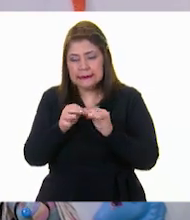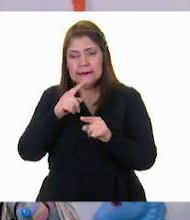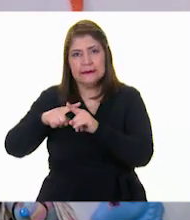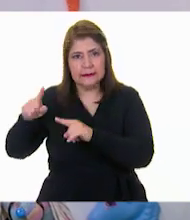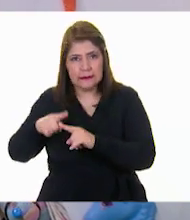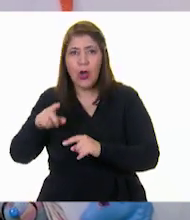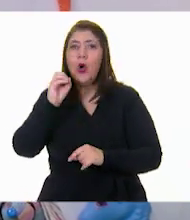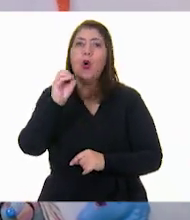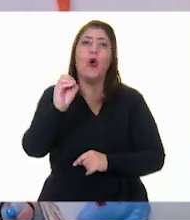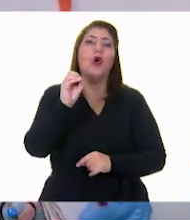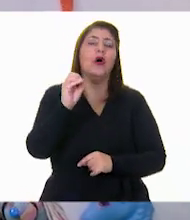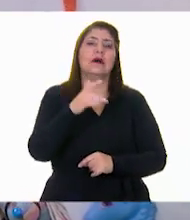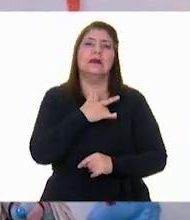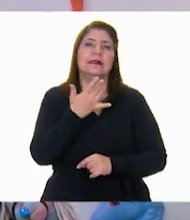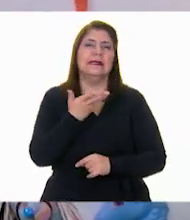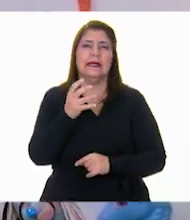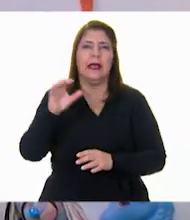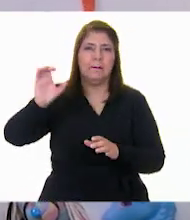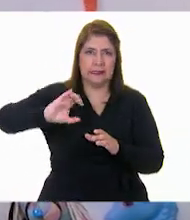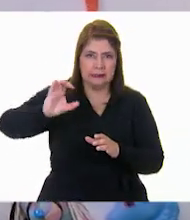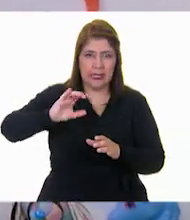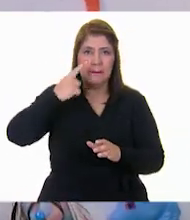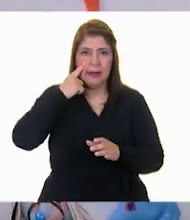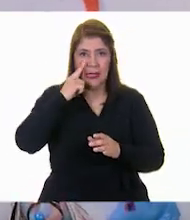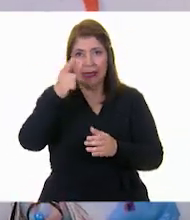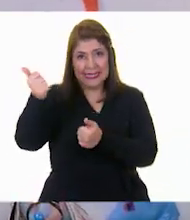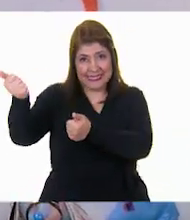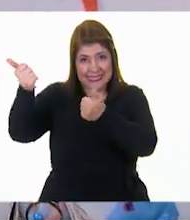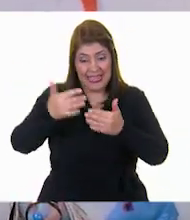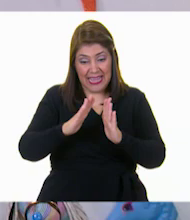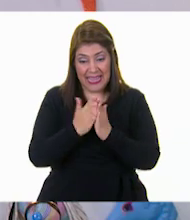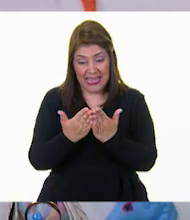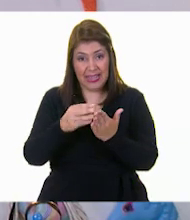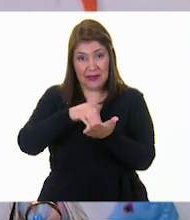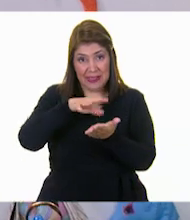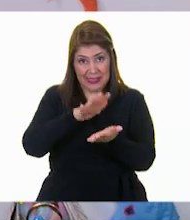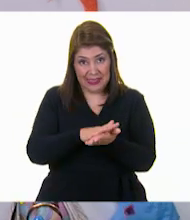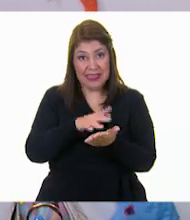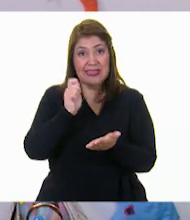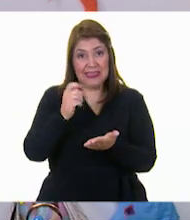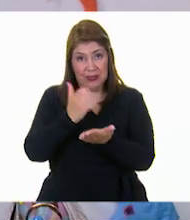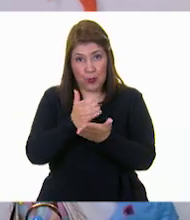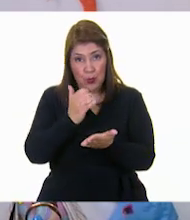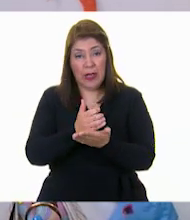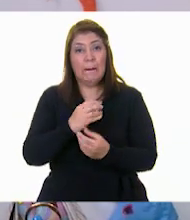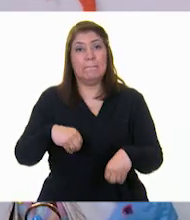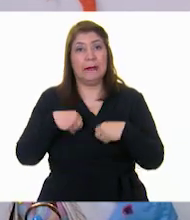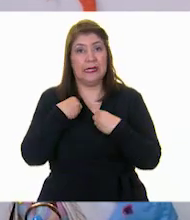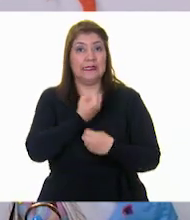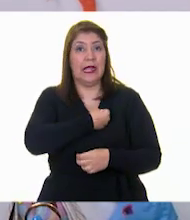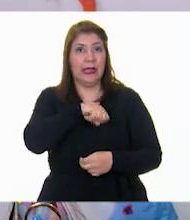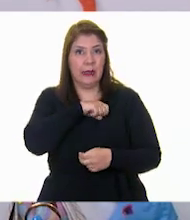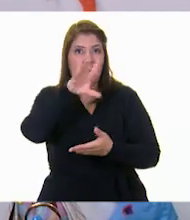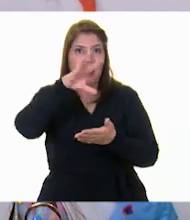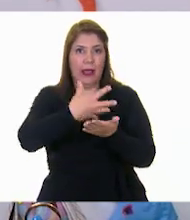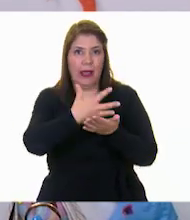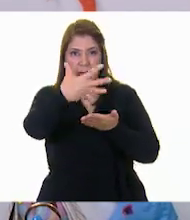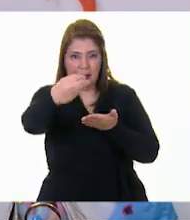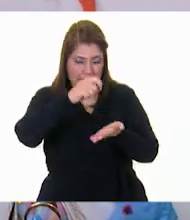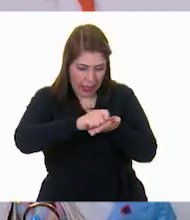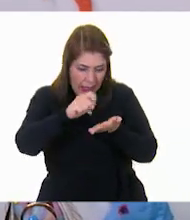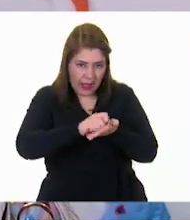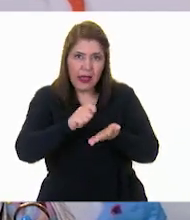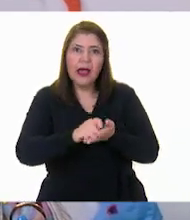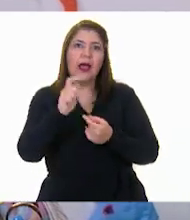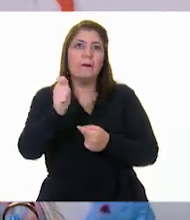deliciosos. Yo les recomiendo que vayan por su diario de vida saludable para que anoten todas estas recetas que seguro estarán para chuparte